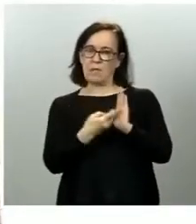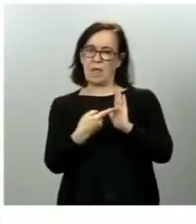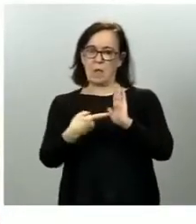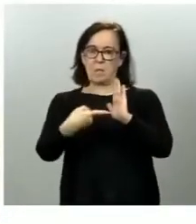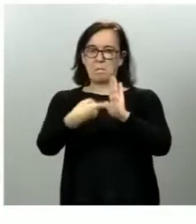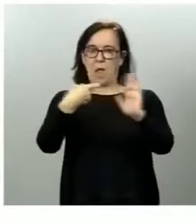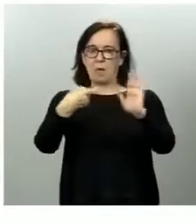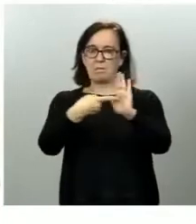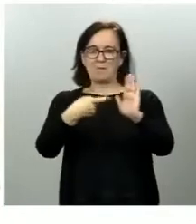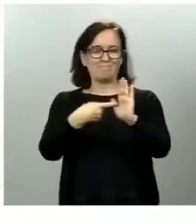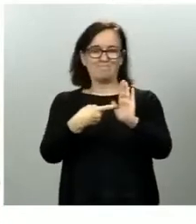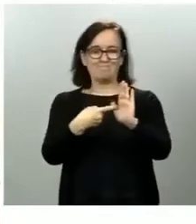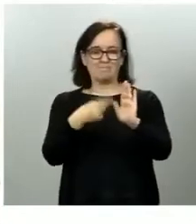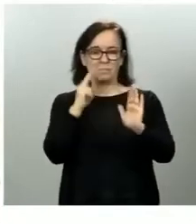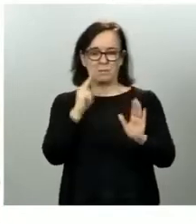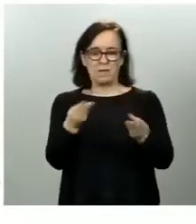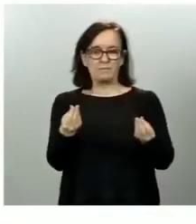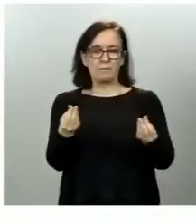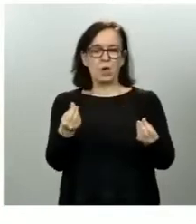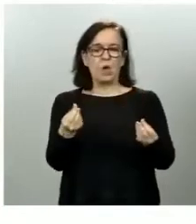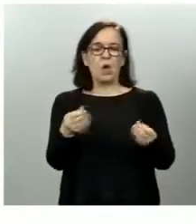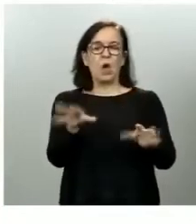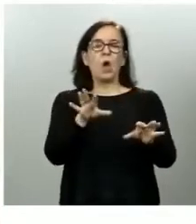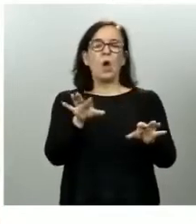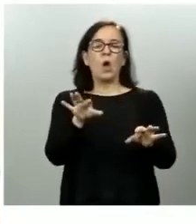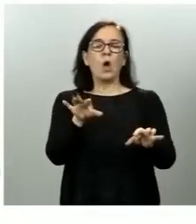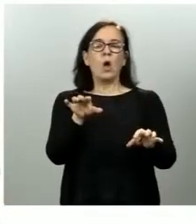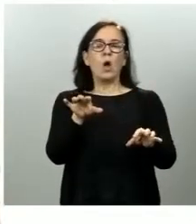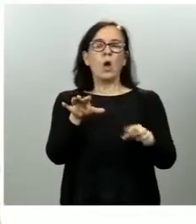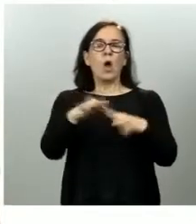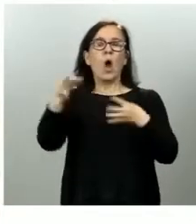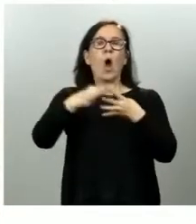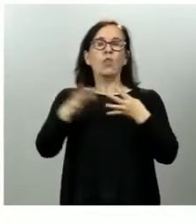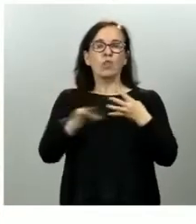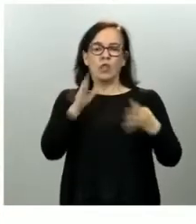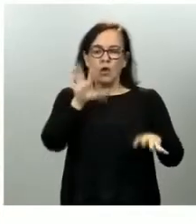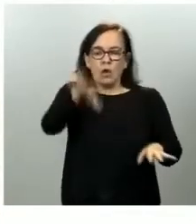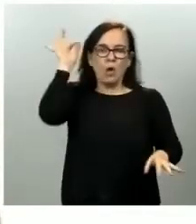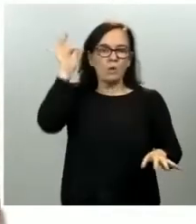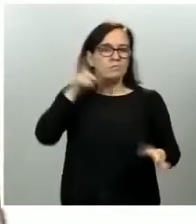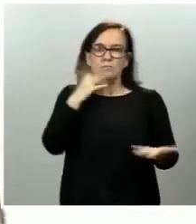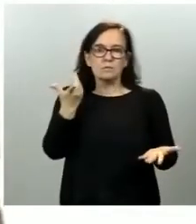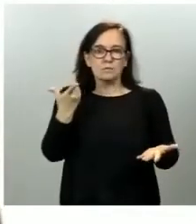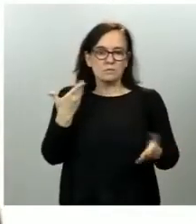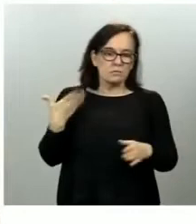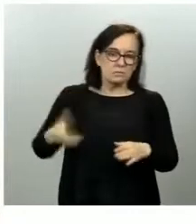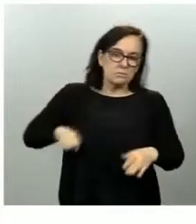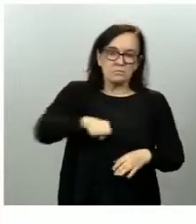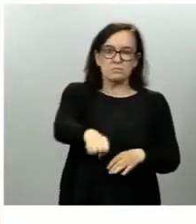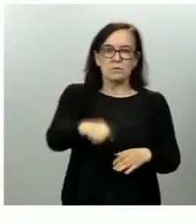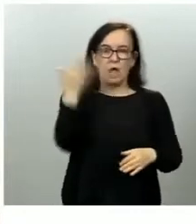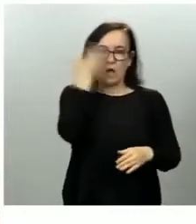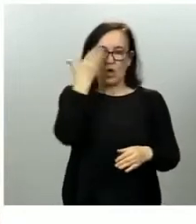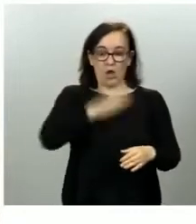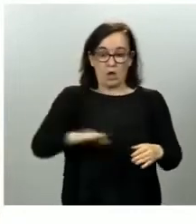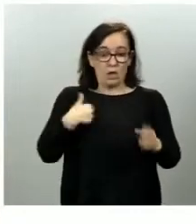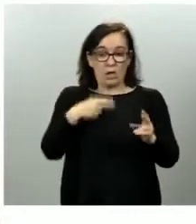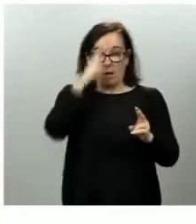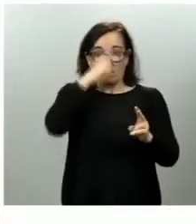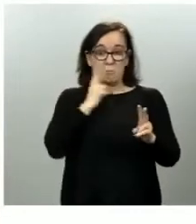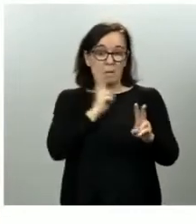ven que no van a tener opción de llevar a los niños al colegio en caso de que los dos padres tengan que